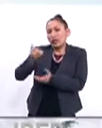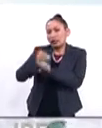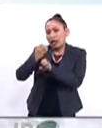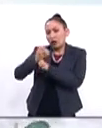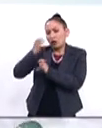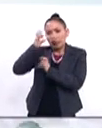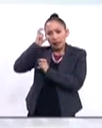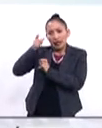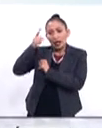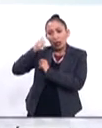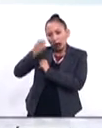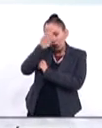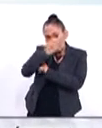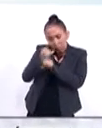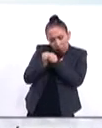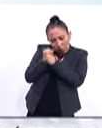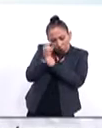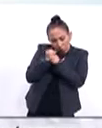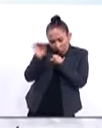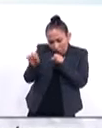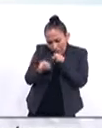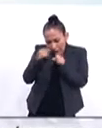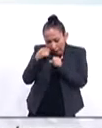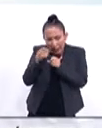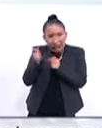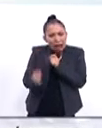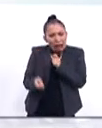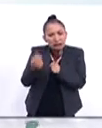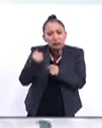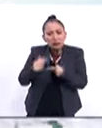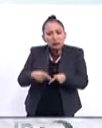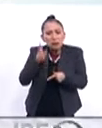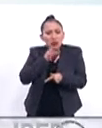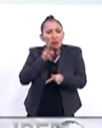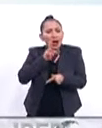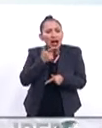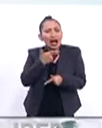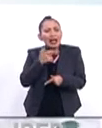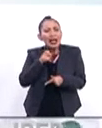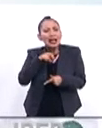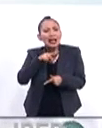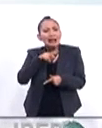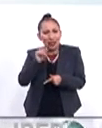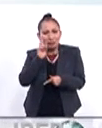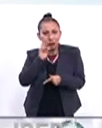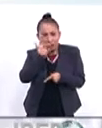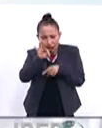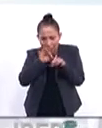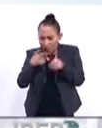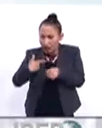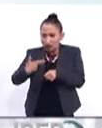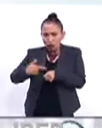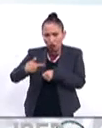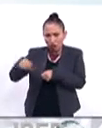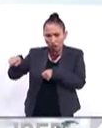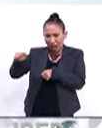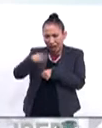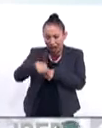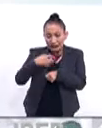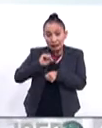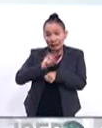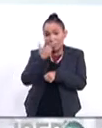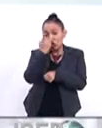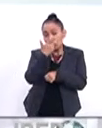empezar por la compulsa de las pruebas genéticas de las muestras que se le han tomado a las familias tenemos